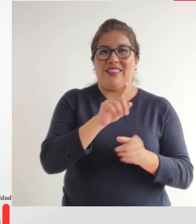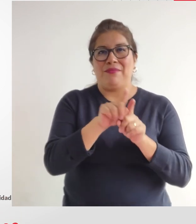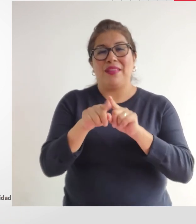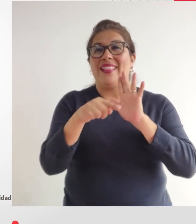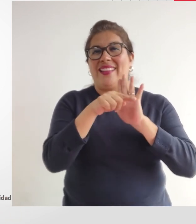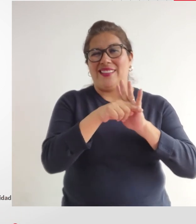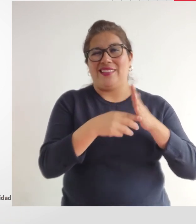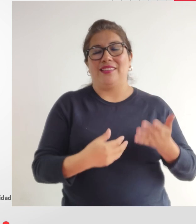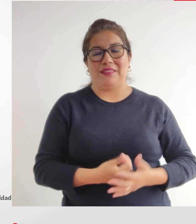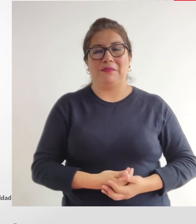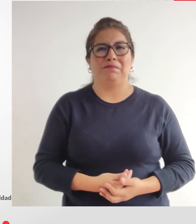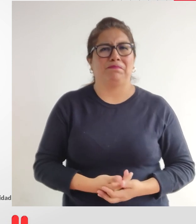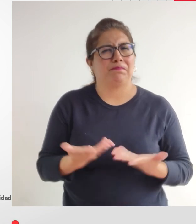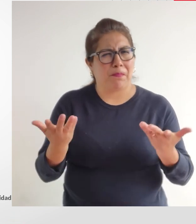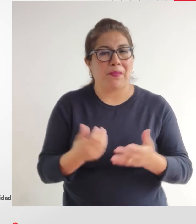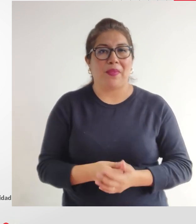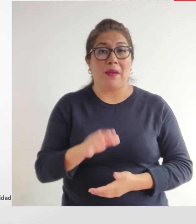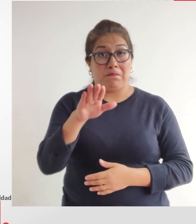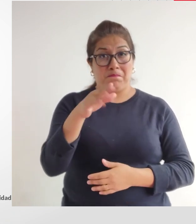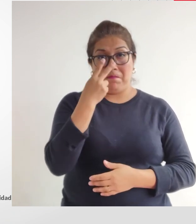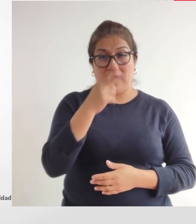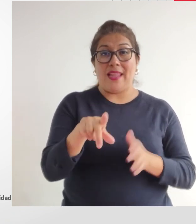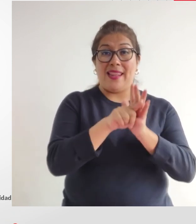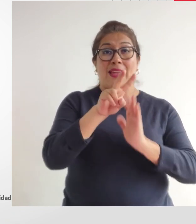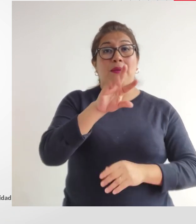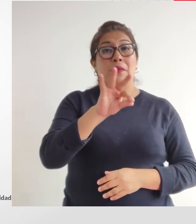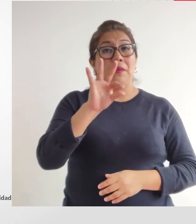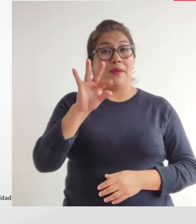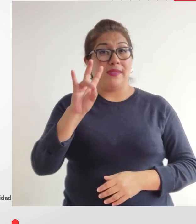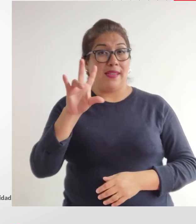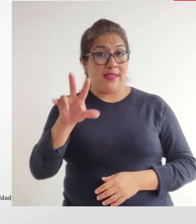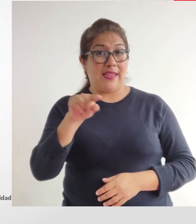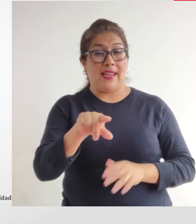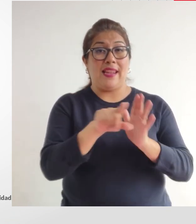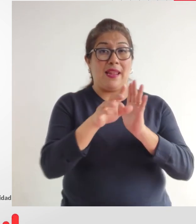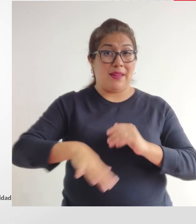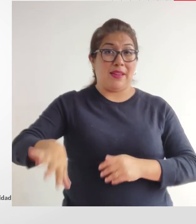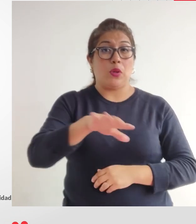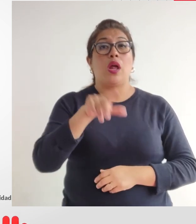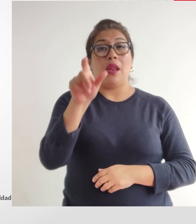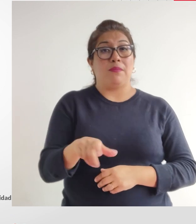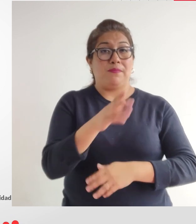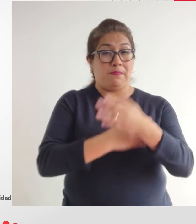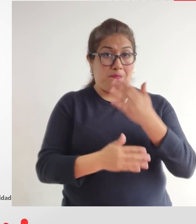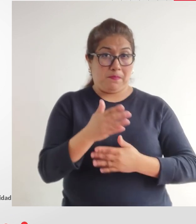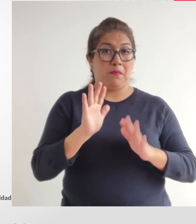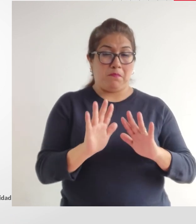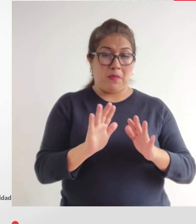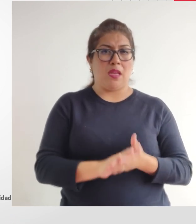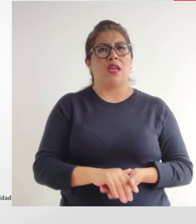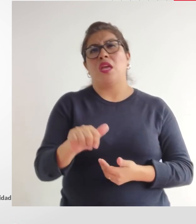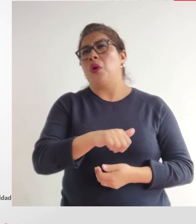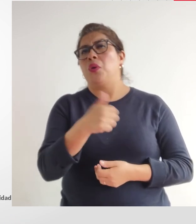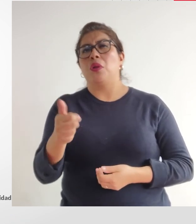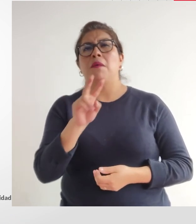que sí amigas y amigos miren ustedes no solamente la ley 29973 ley general de la persona con discapacidad